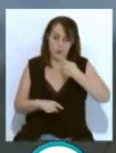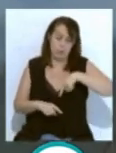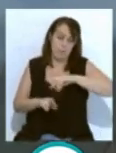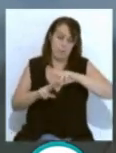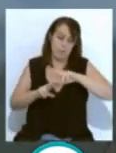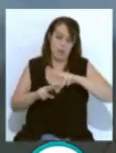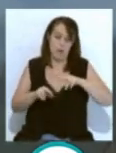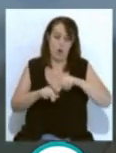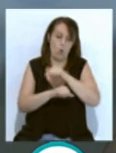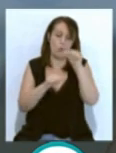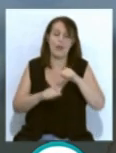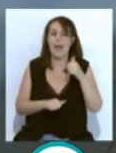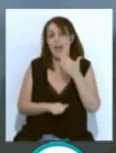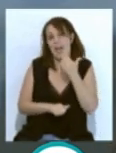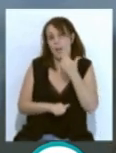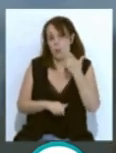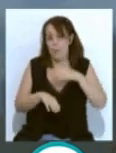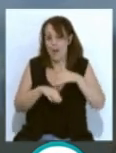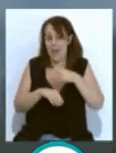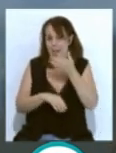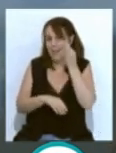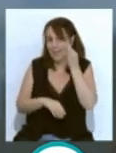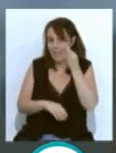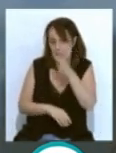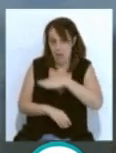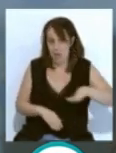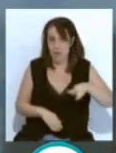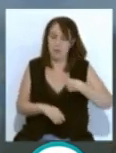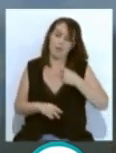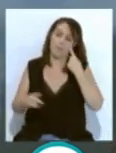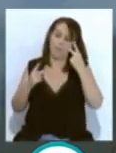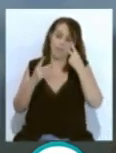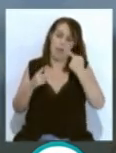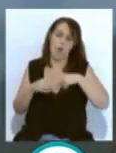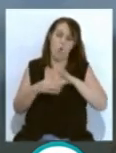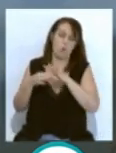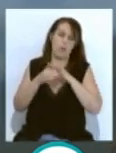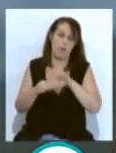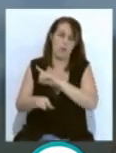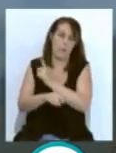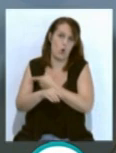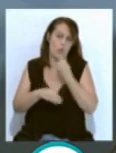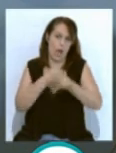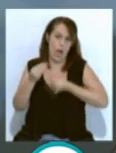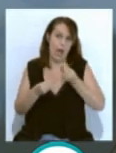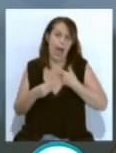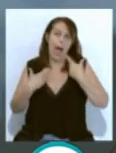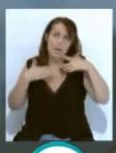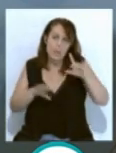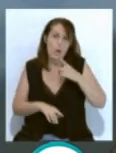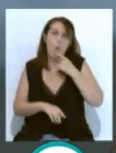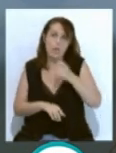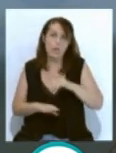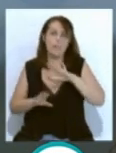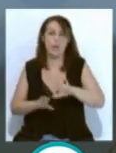disciplinas para las niñas y que se unan y que hagan un deporte que, aunque a veces se ha priorificado, pues creo que es